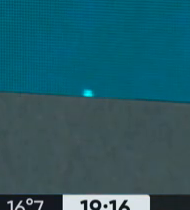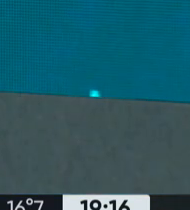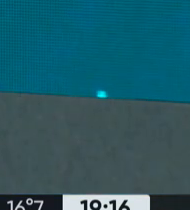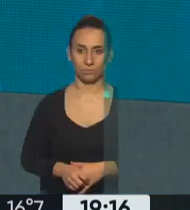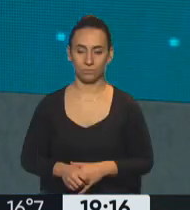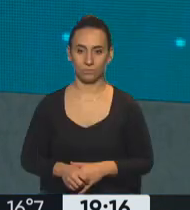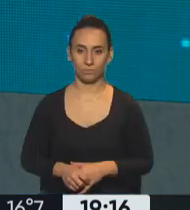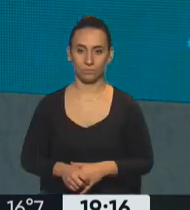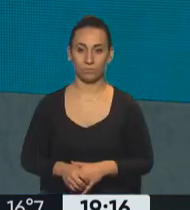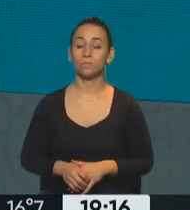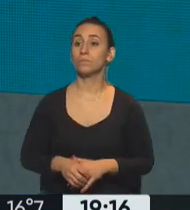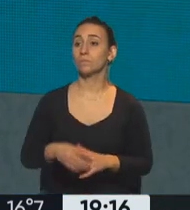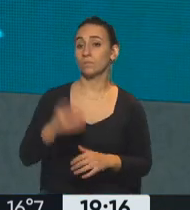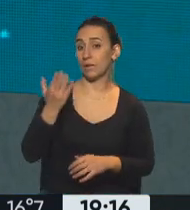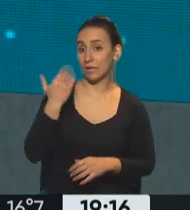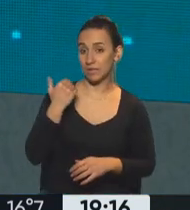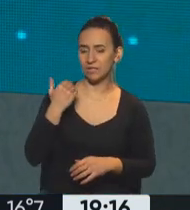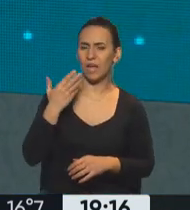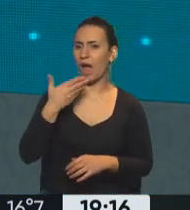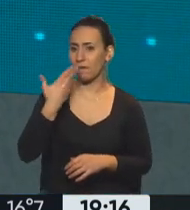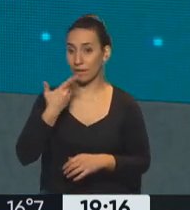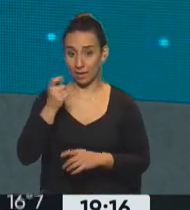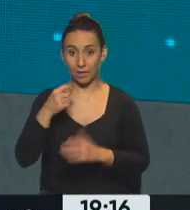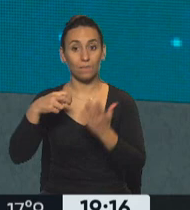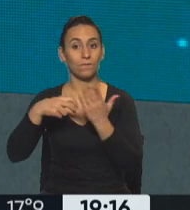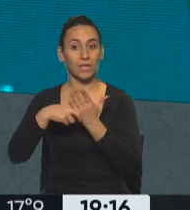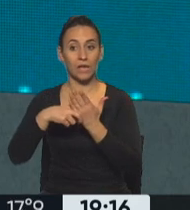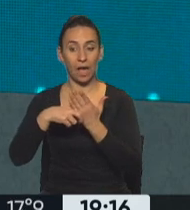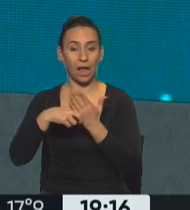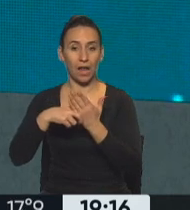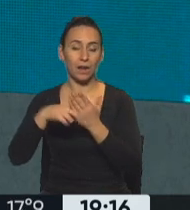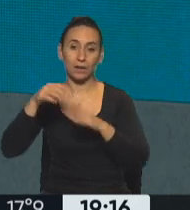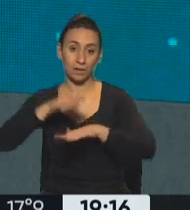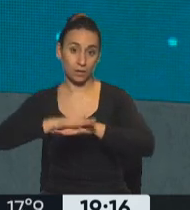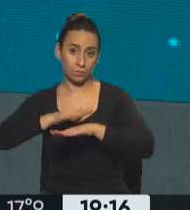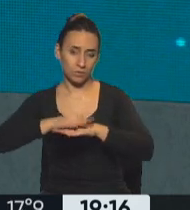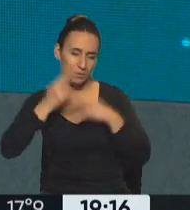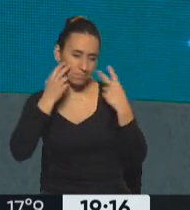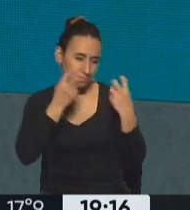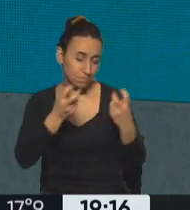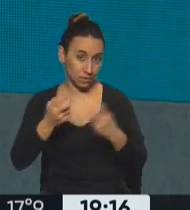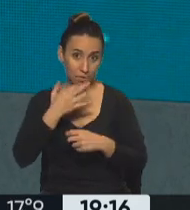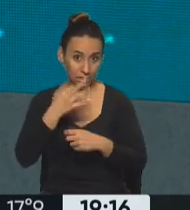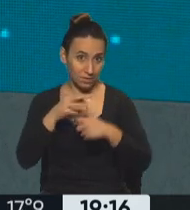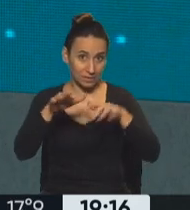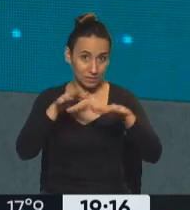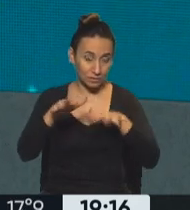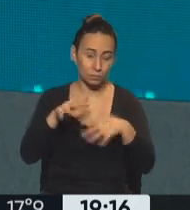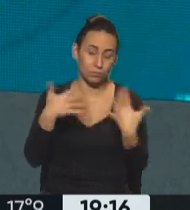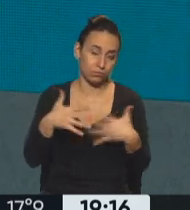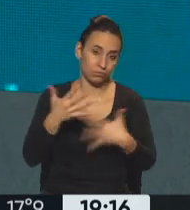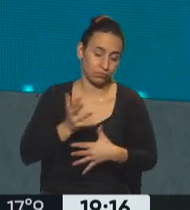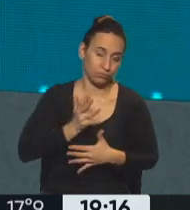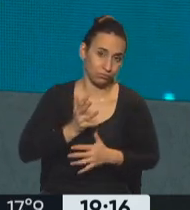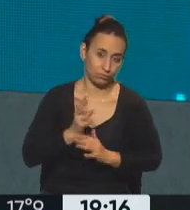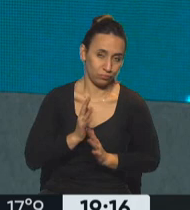La voz que estábamos escuchando justamente es la del Fiscai que interviene en esta causa que realmente generó mucha conmoción en este